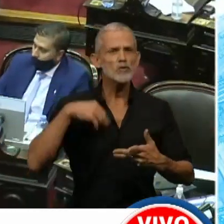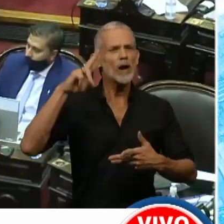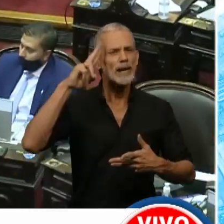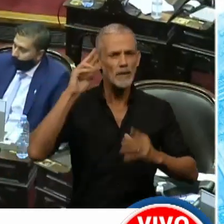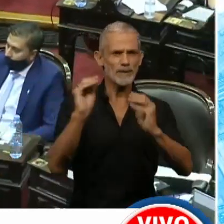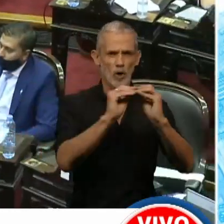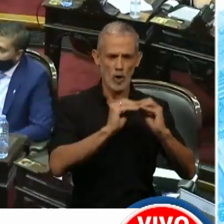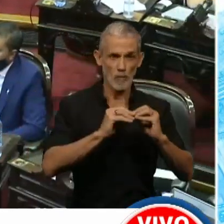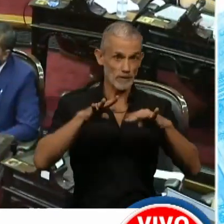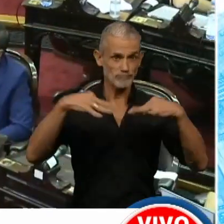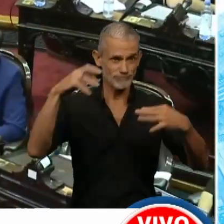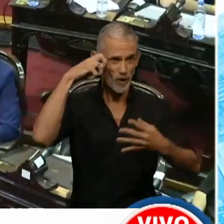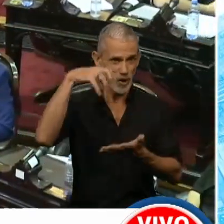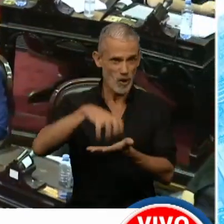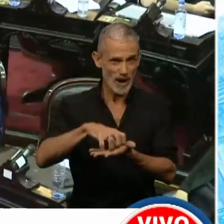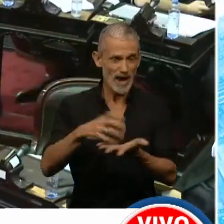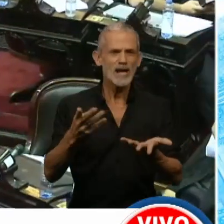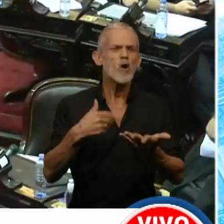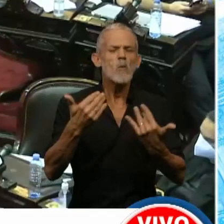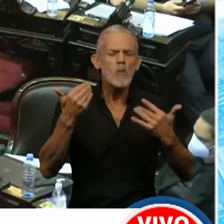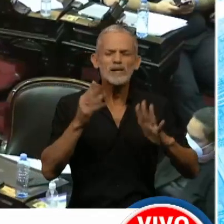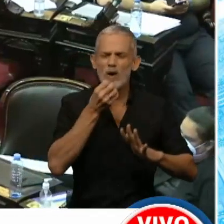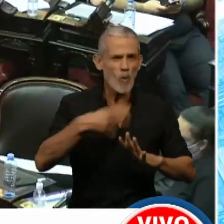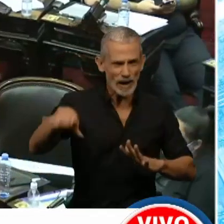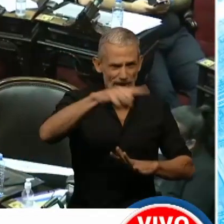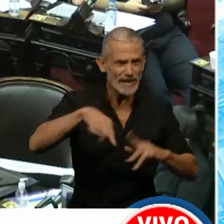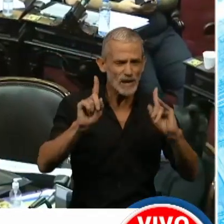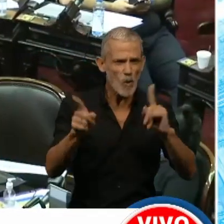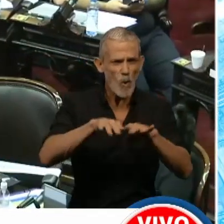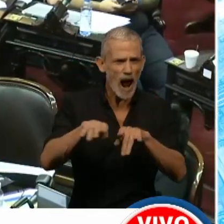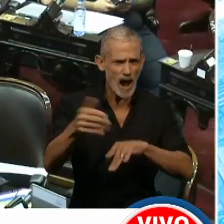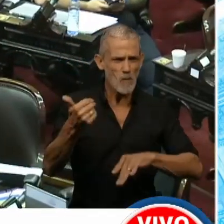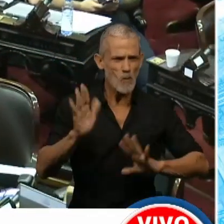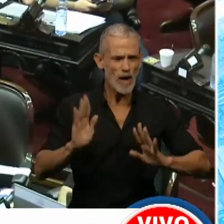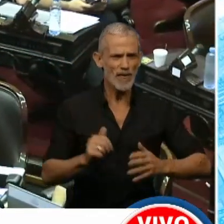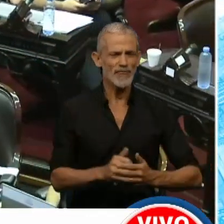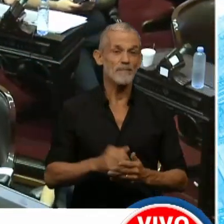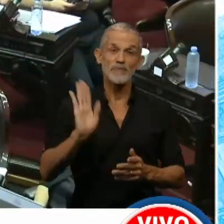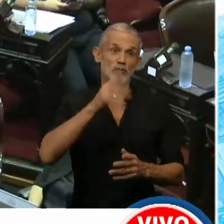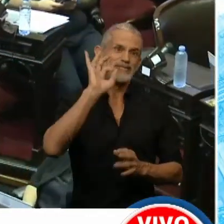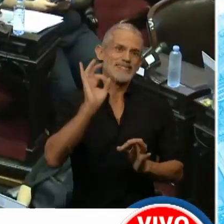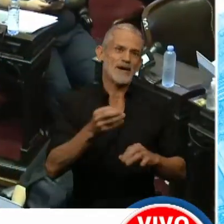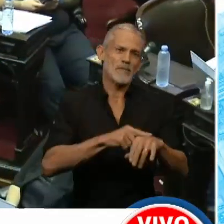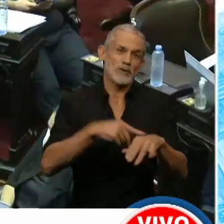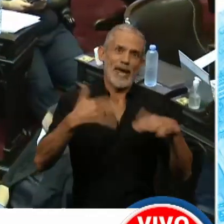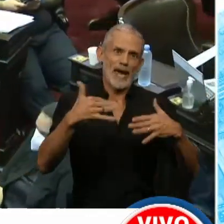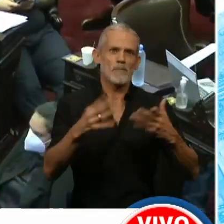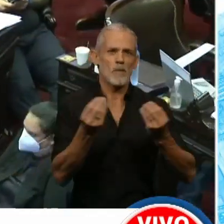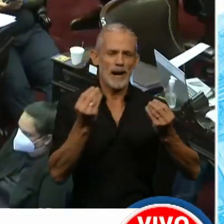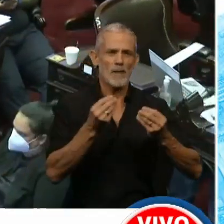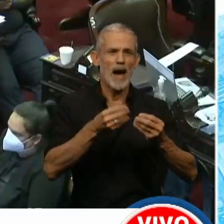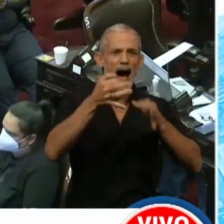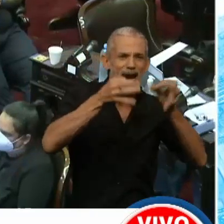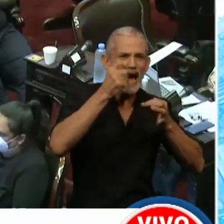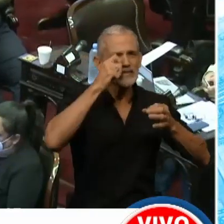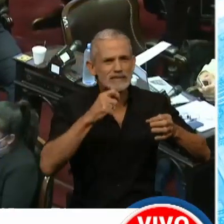respeto a mis colegas de la Cámara, porque le puede pasar a cualquiera de todos ustedes que está en la iglesia. Todos sabemos los tiempos que tenemos para hacernos los